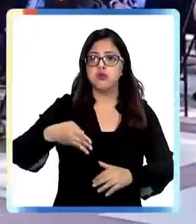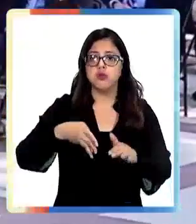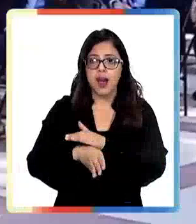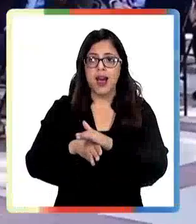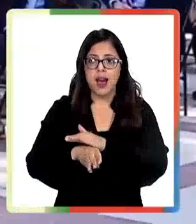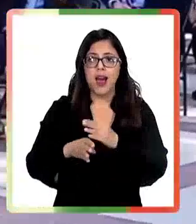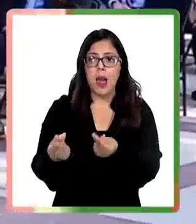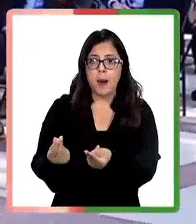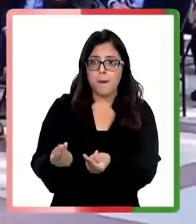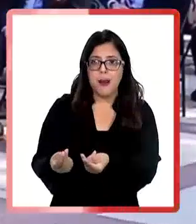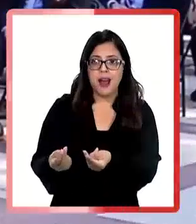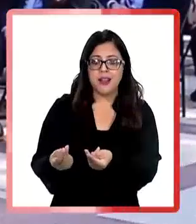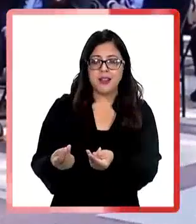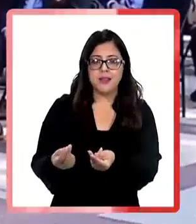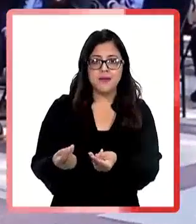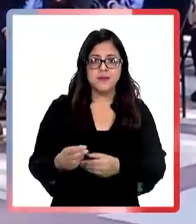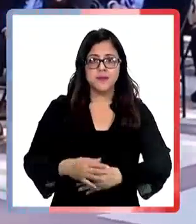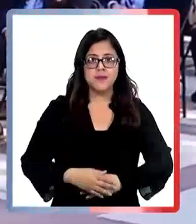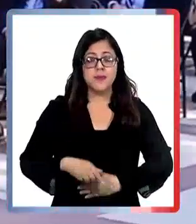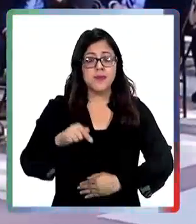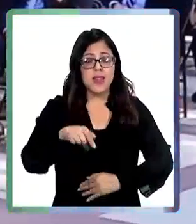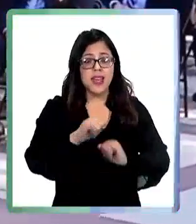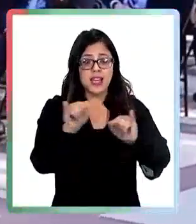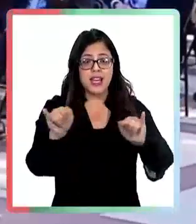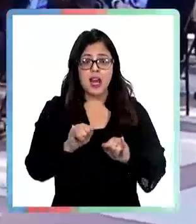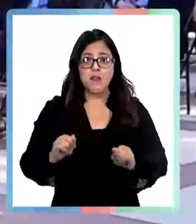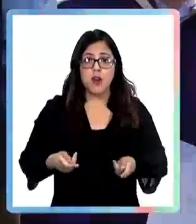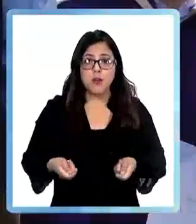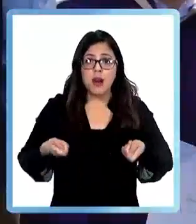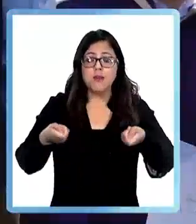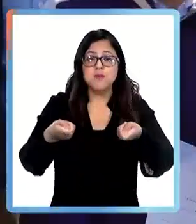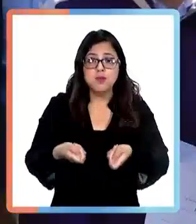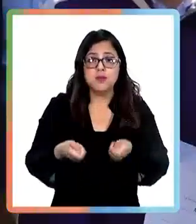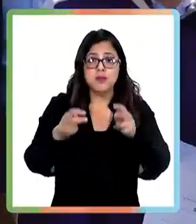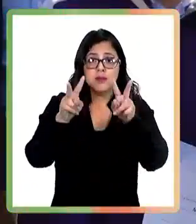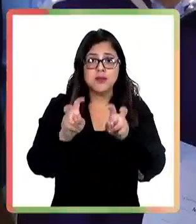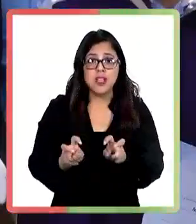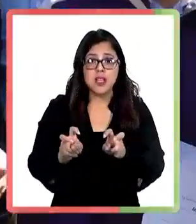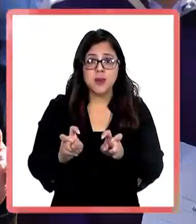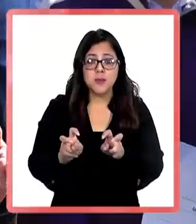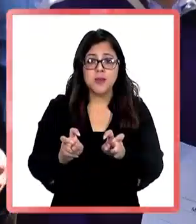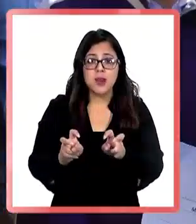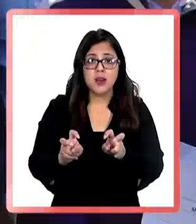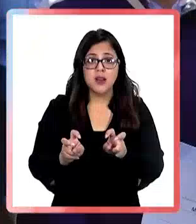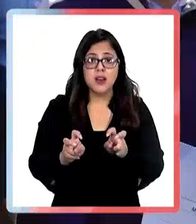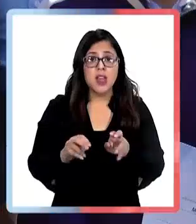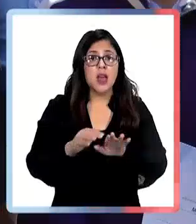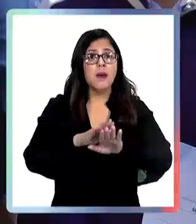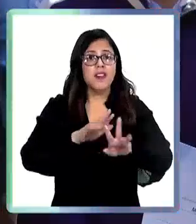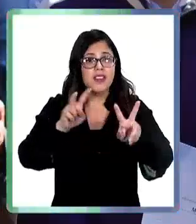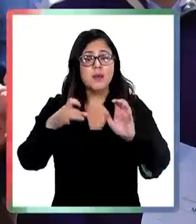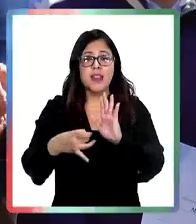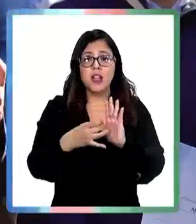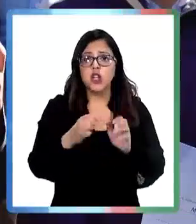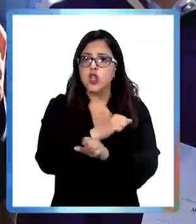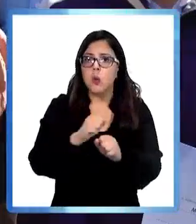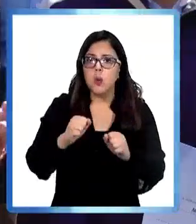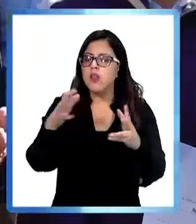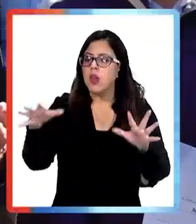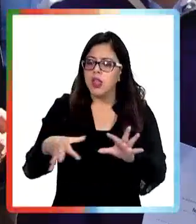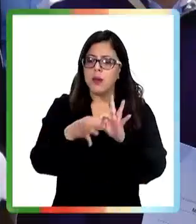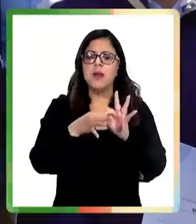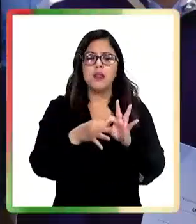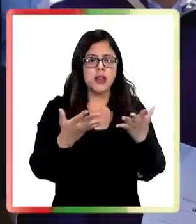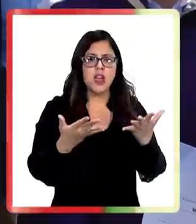acceder a financiamiento. Los mecanismos de entrega de recursos en Chile para la prevención del delito no pueden depender de concursos, no pueden depender de las